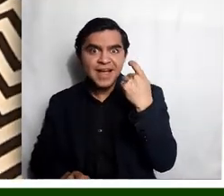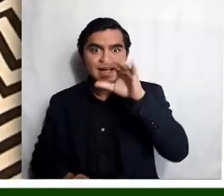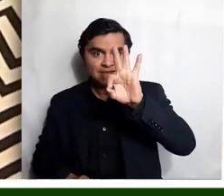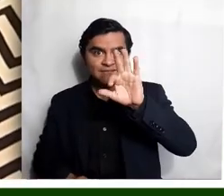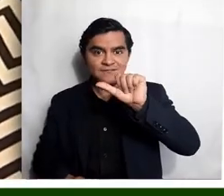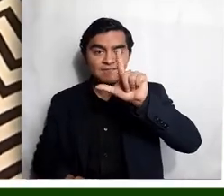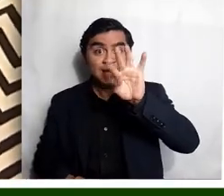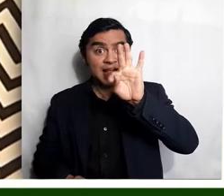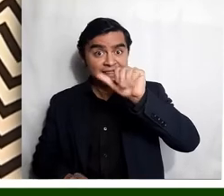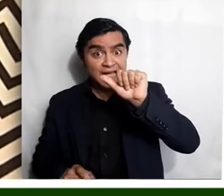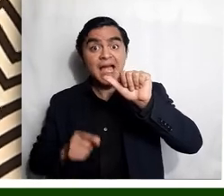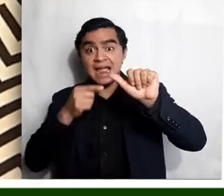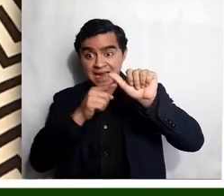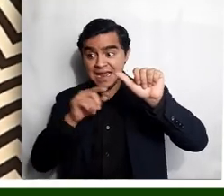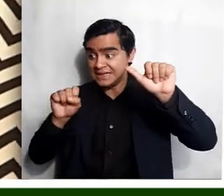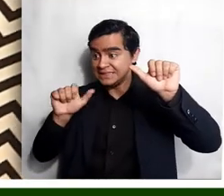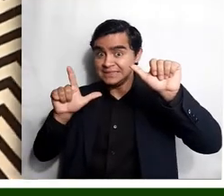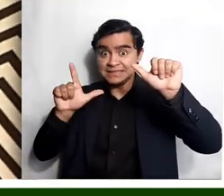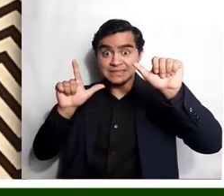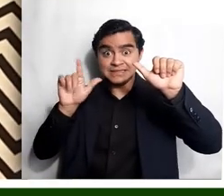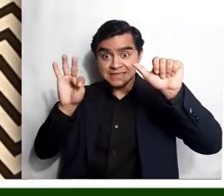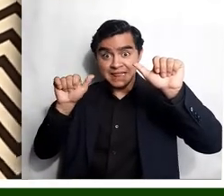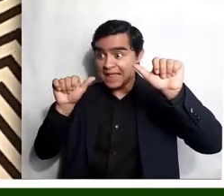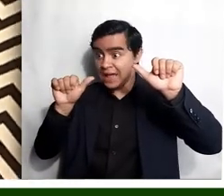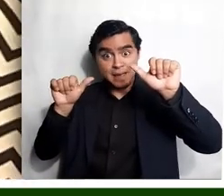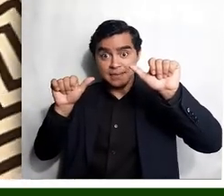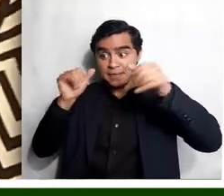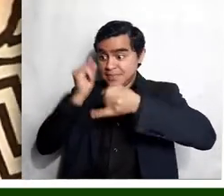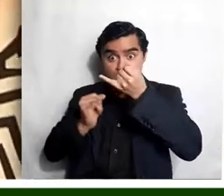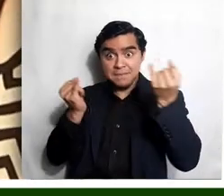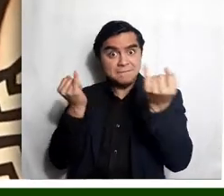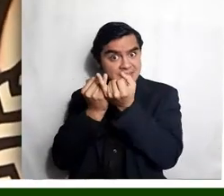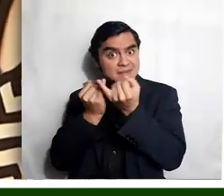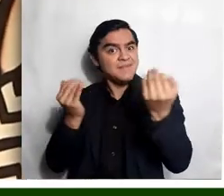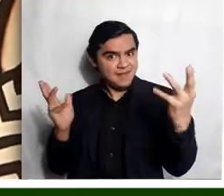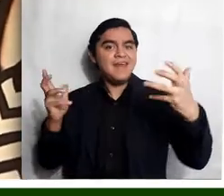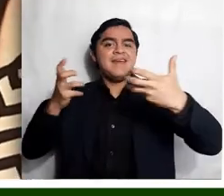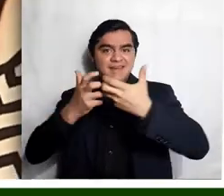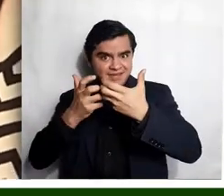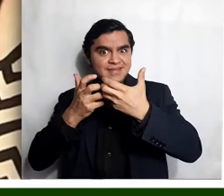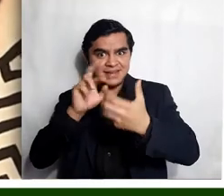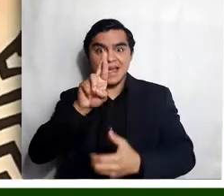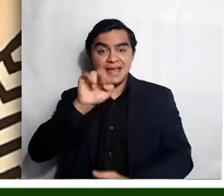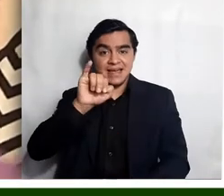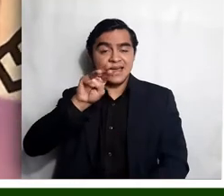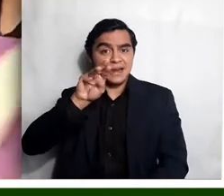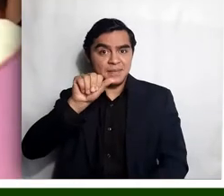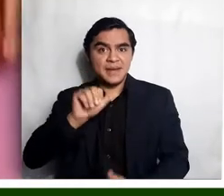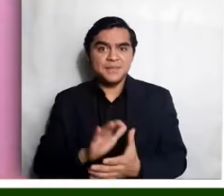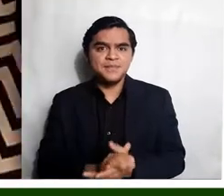ustedes, falca y salta tienen la misma terminación. Entonces, esas palabras se vienen aquí.